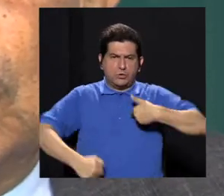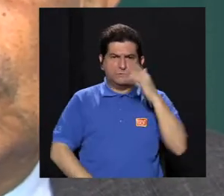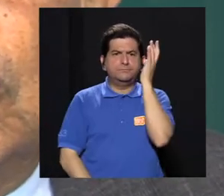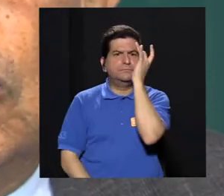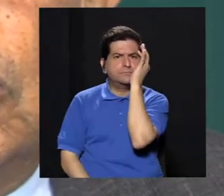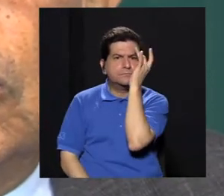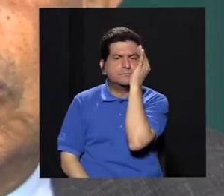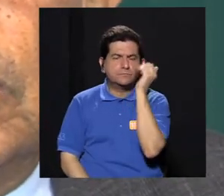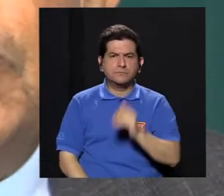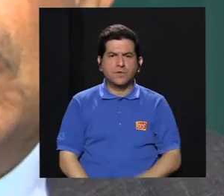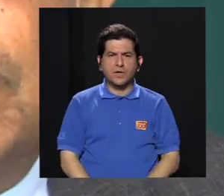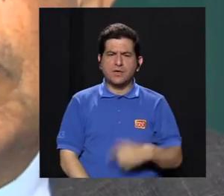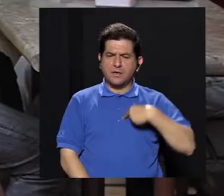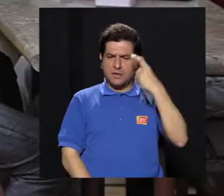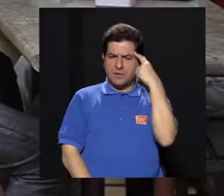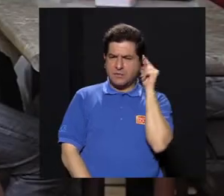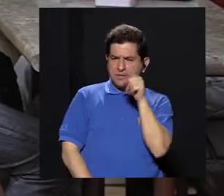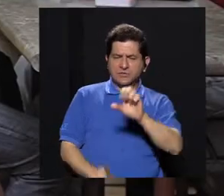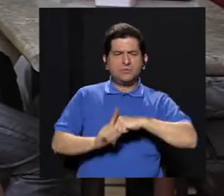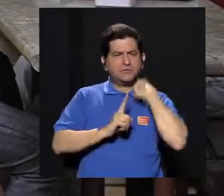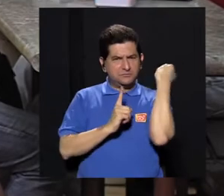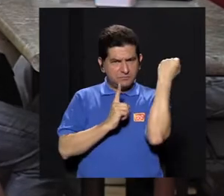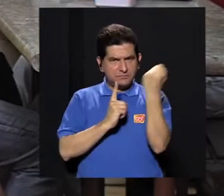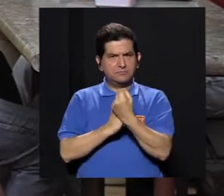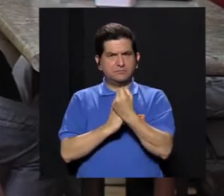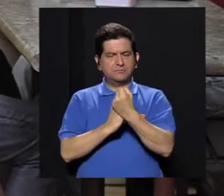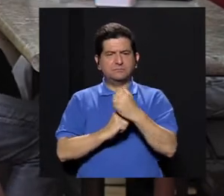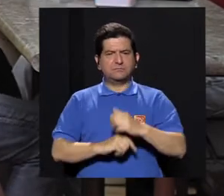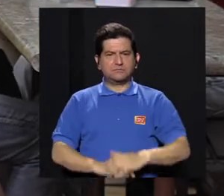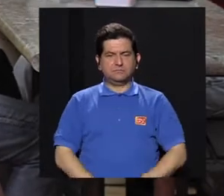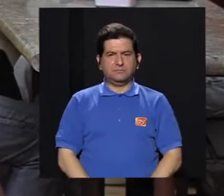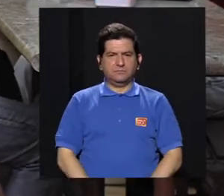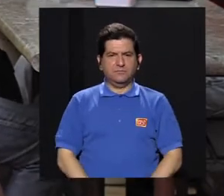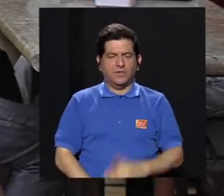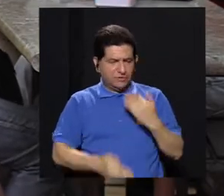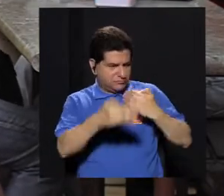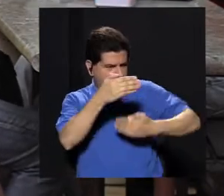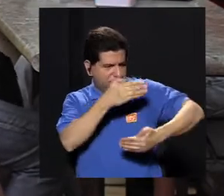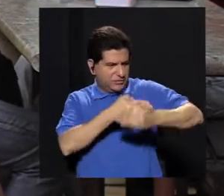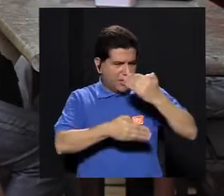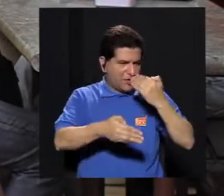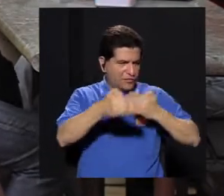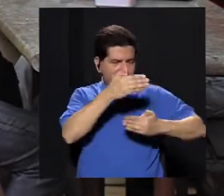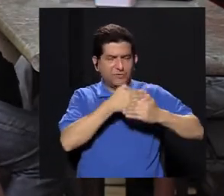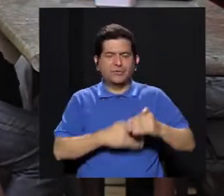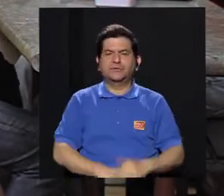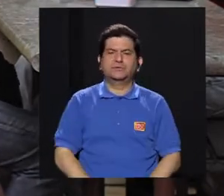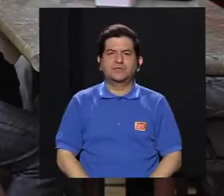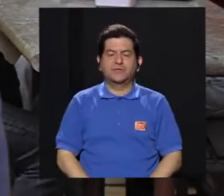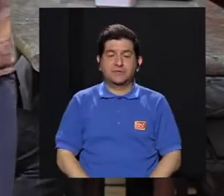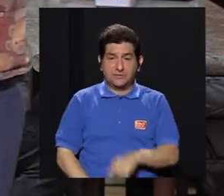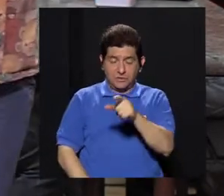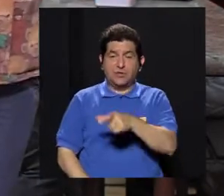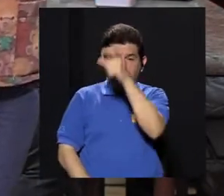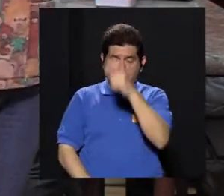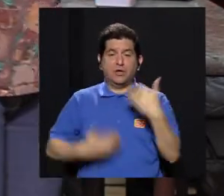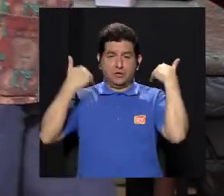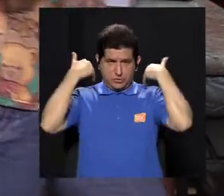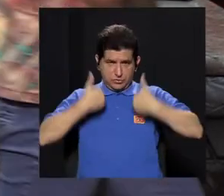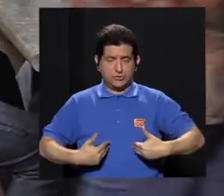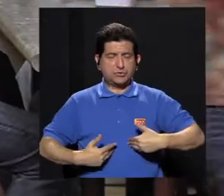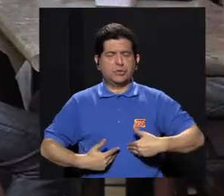yo me preocupo. Me parece que ahí hay un elemento de retroceso evolutivo